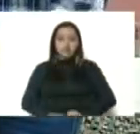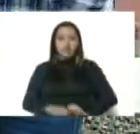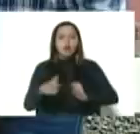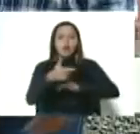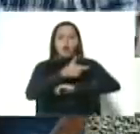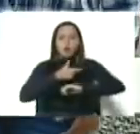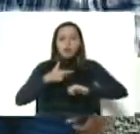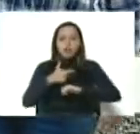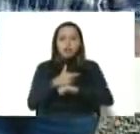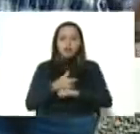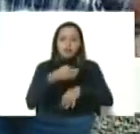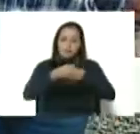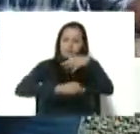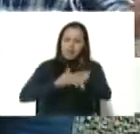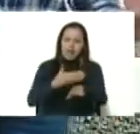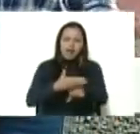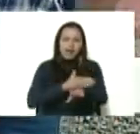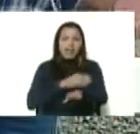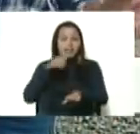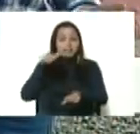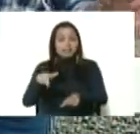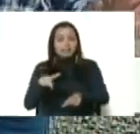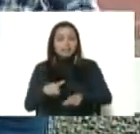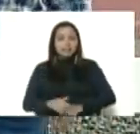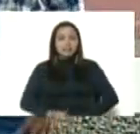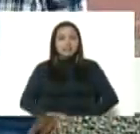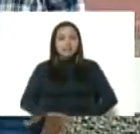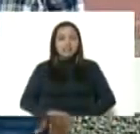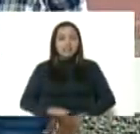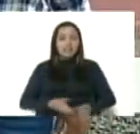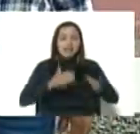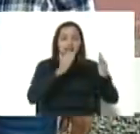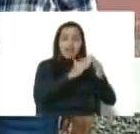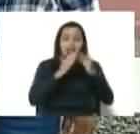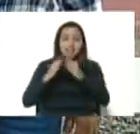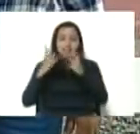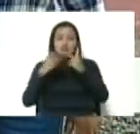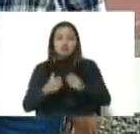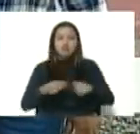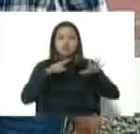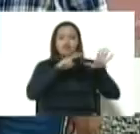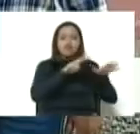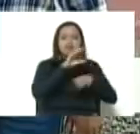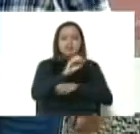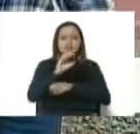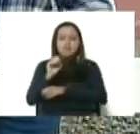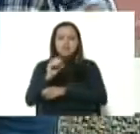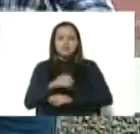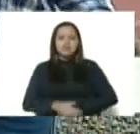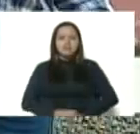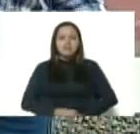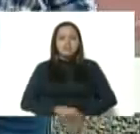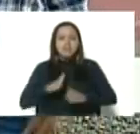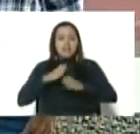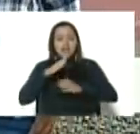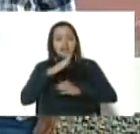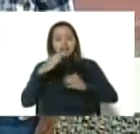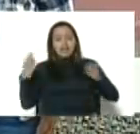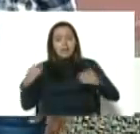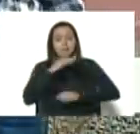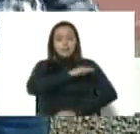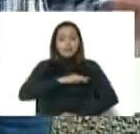nos decía que este era el hito 700 de la gran misión Vivienda Venezuela, 700 mil